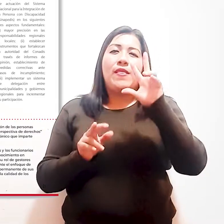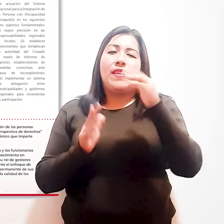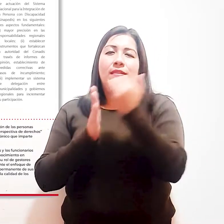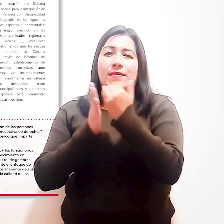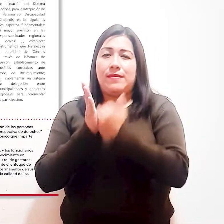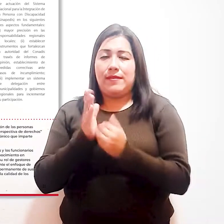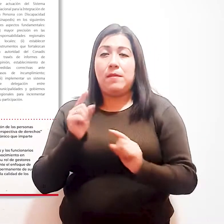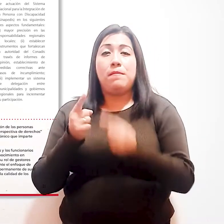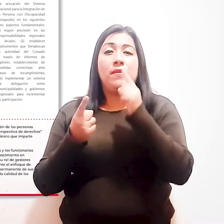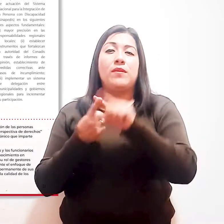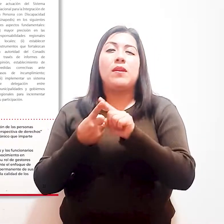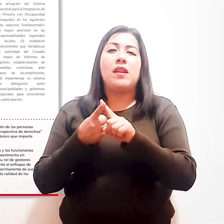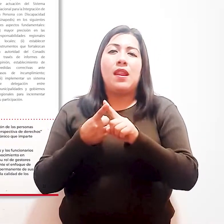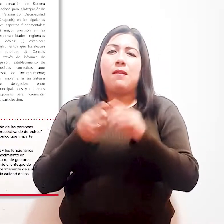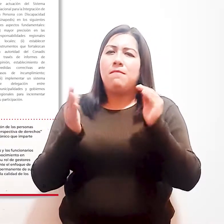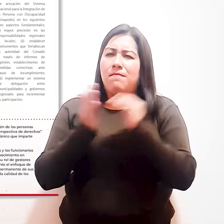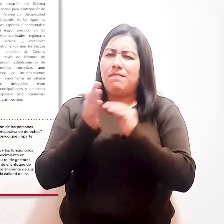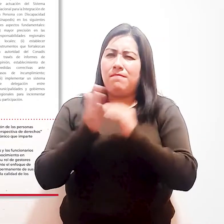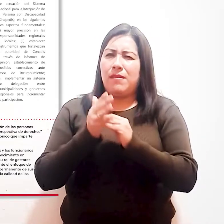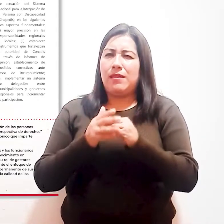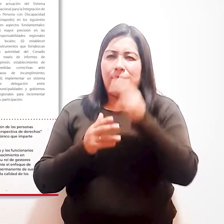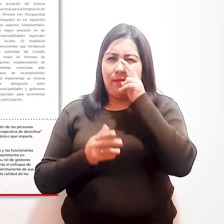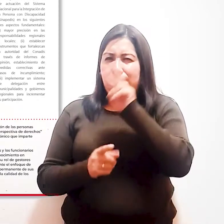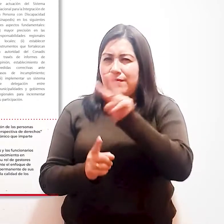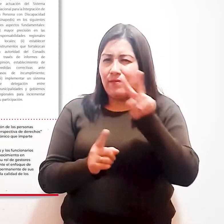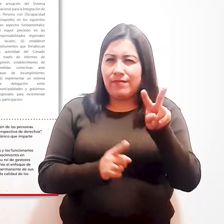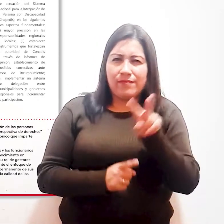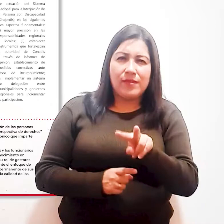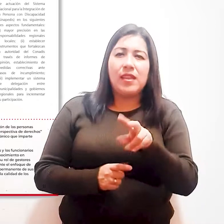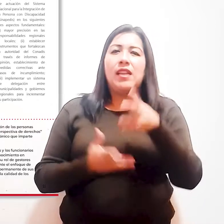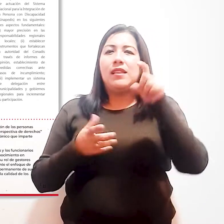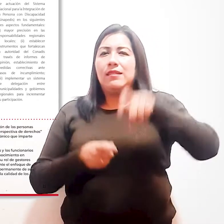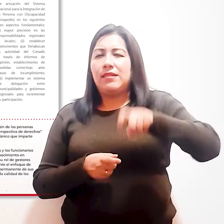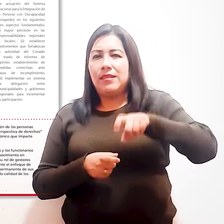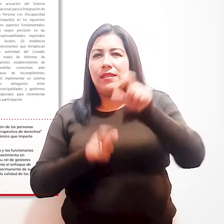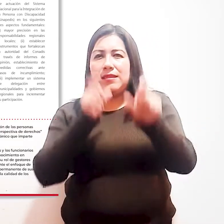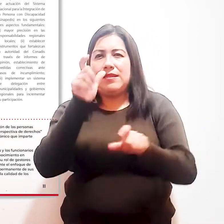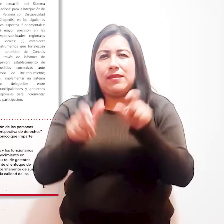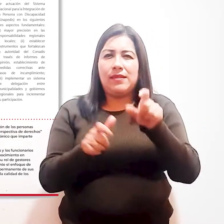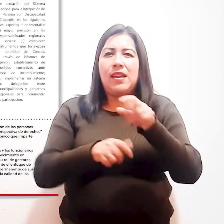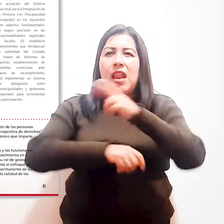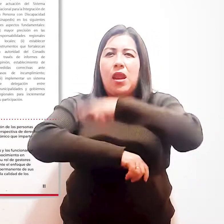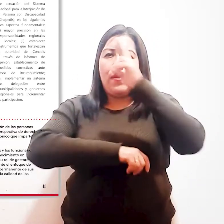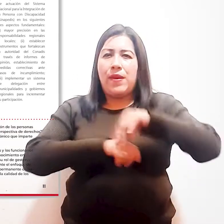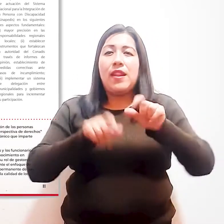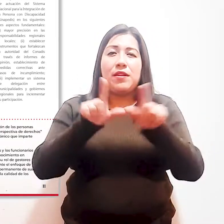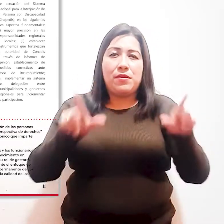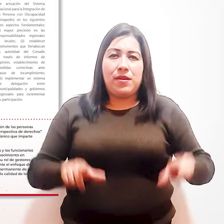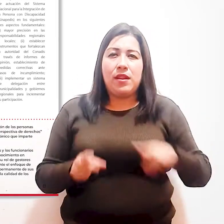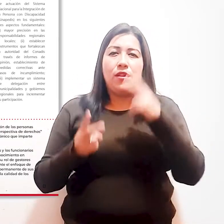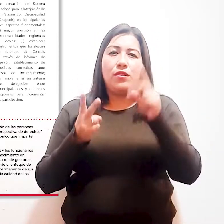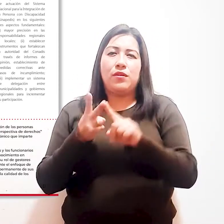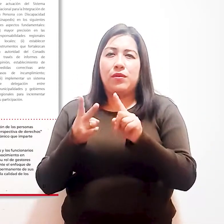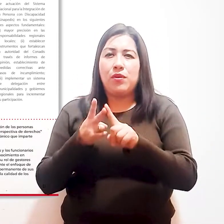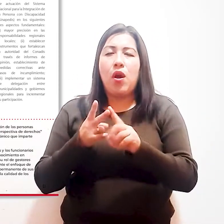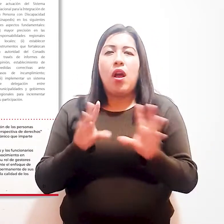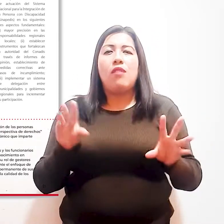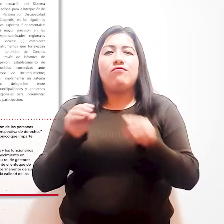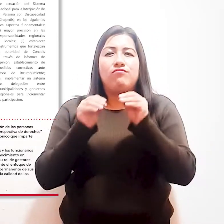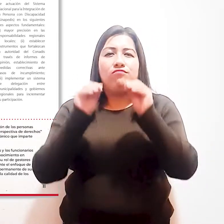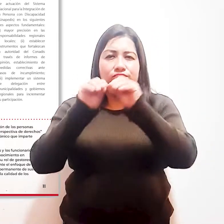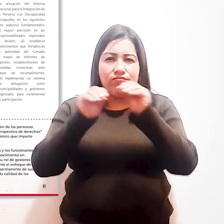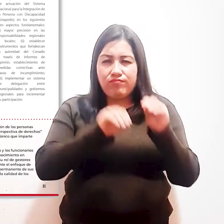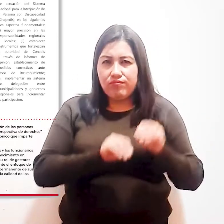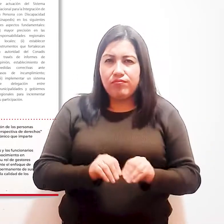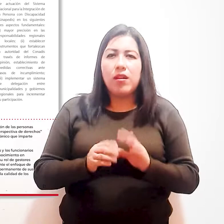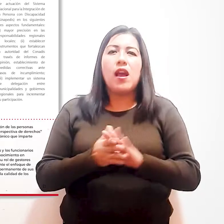Uno, mayor precisión en las responsabilidades regionales y locales. Dos, establecer instrumentos